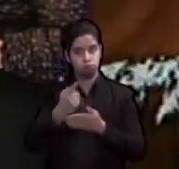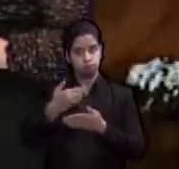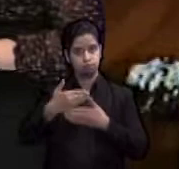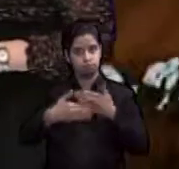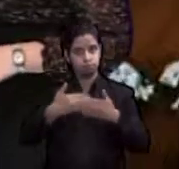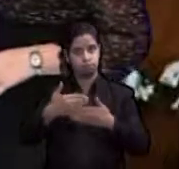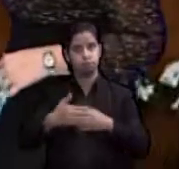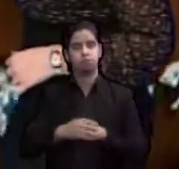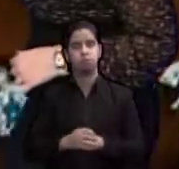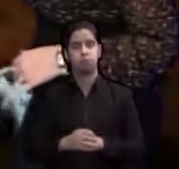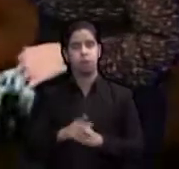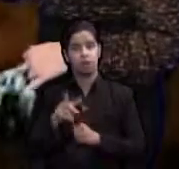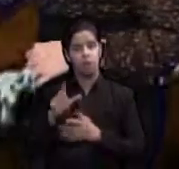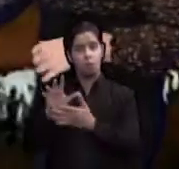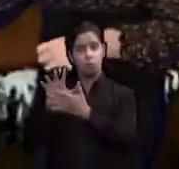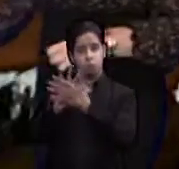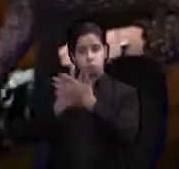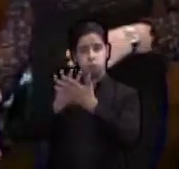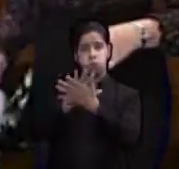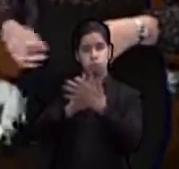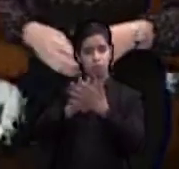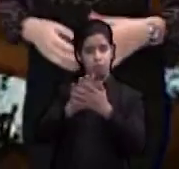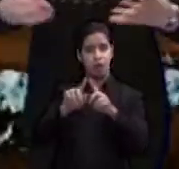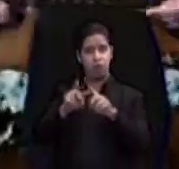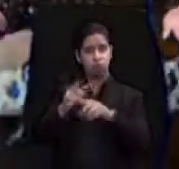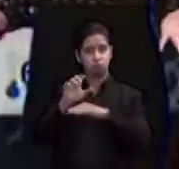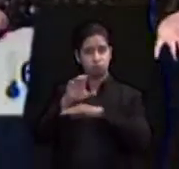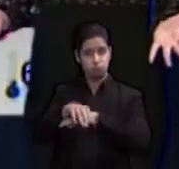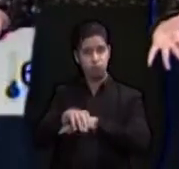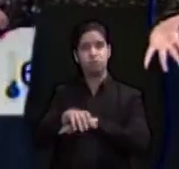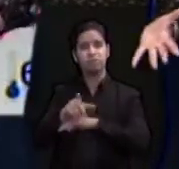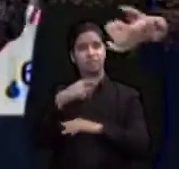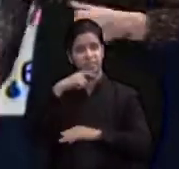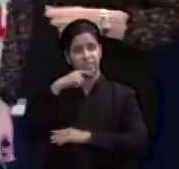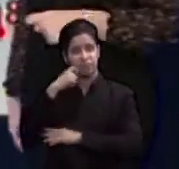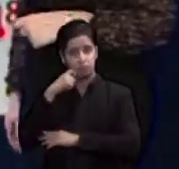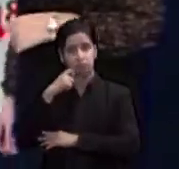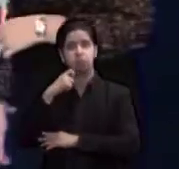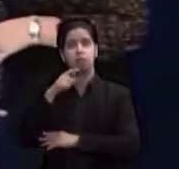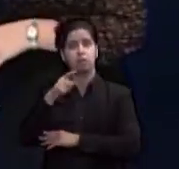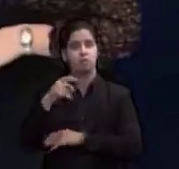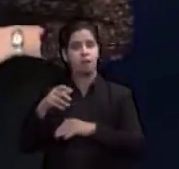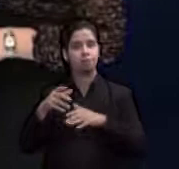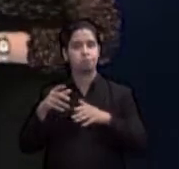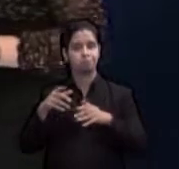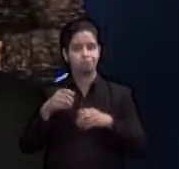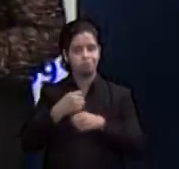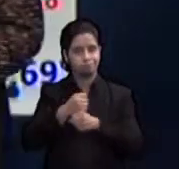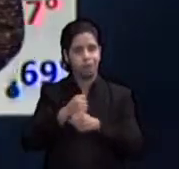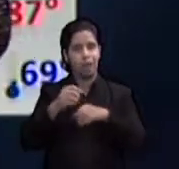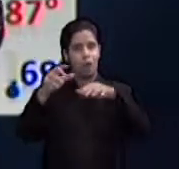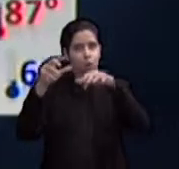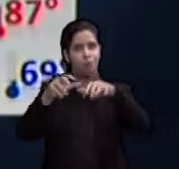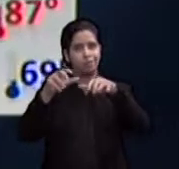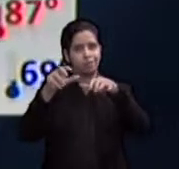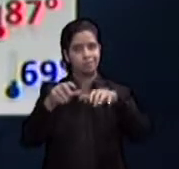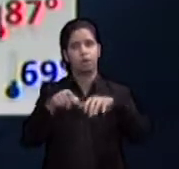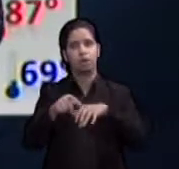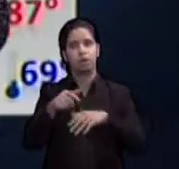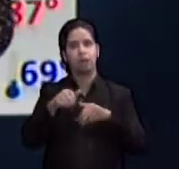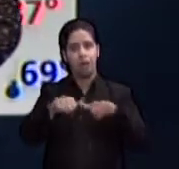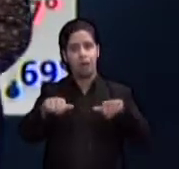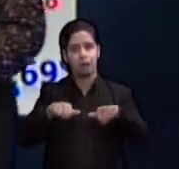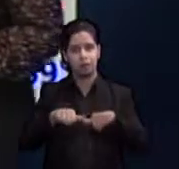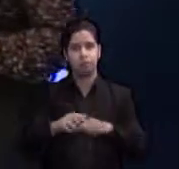días también va a dominar esta masa de aire bastante seco, impidiendo el desarrollo significativo de aguaceros en la zona. Mañana jueves,